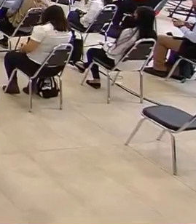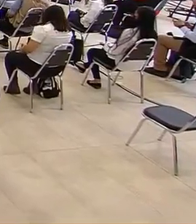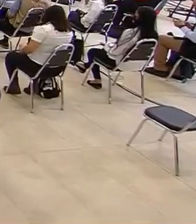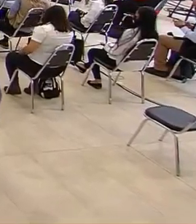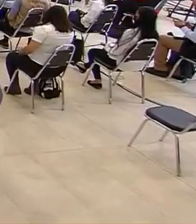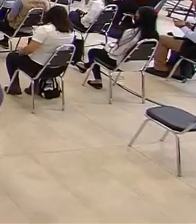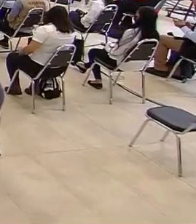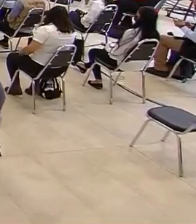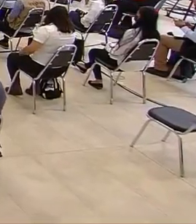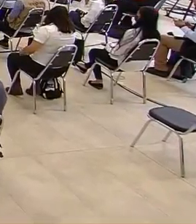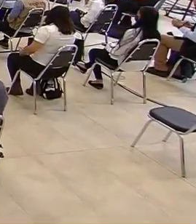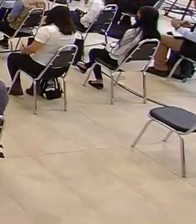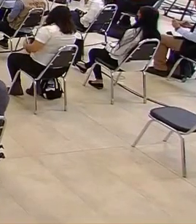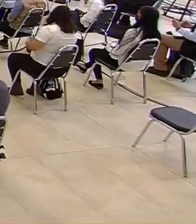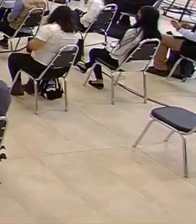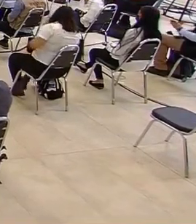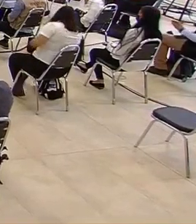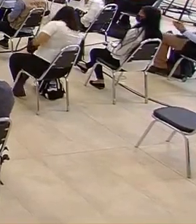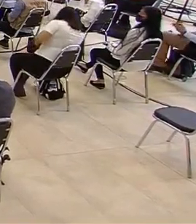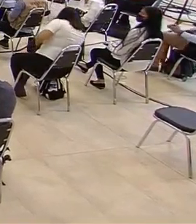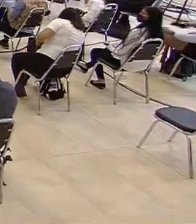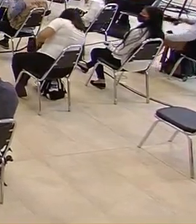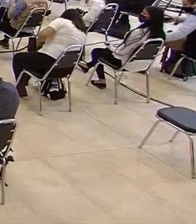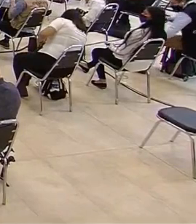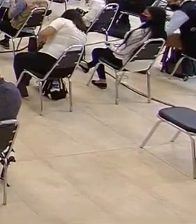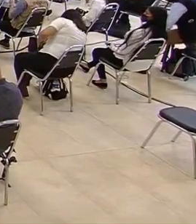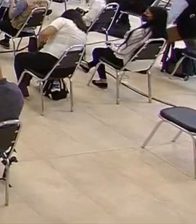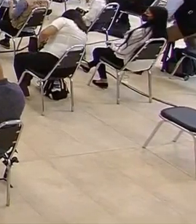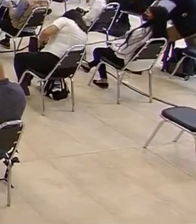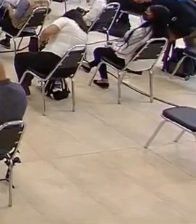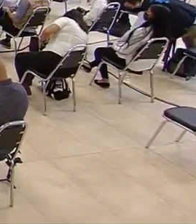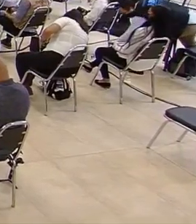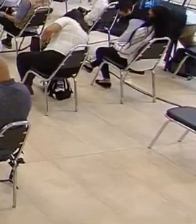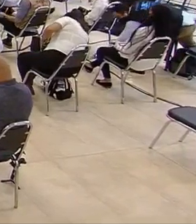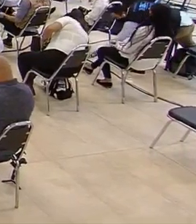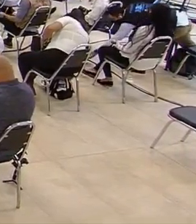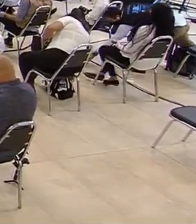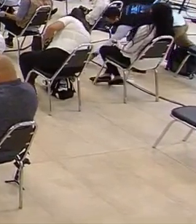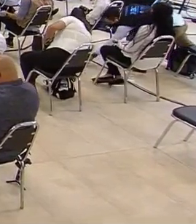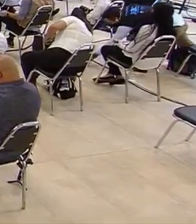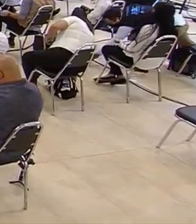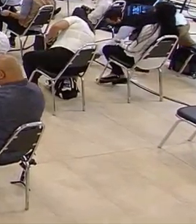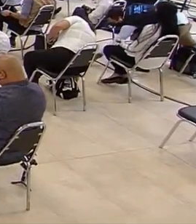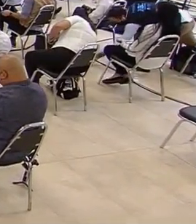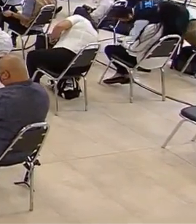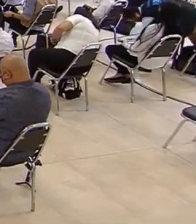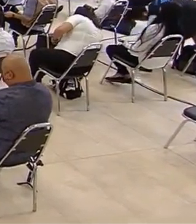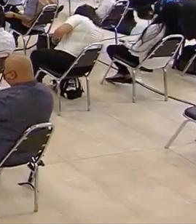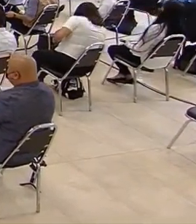Estar en Nuevo León, llevar a cabo esta